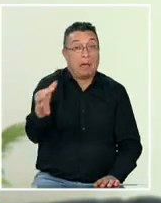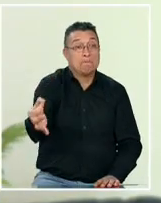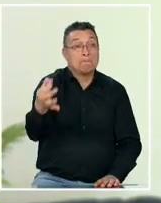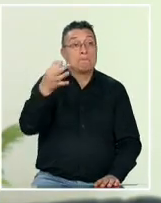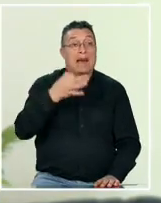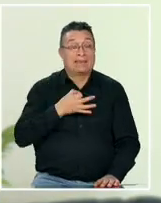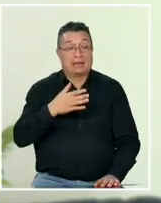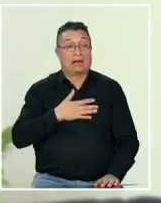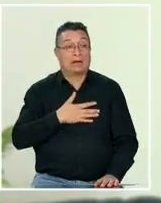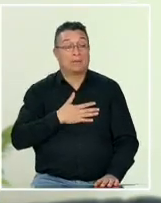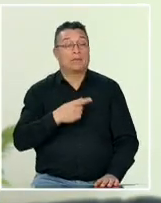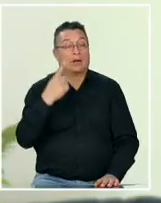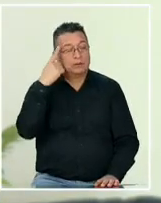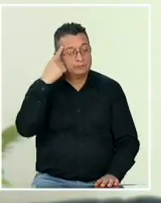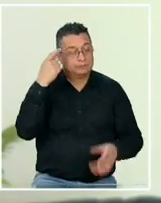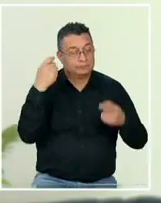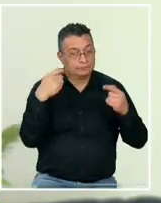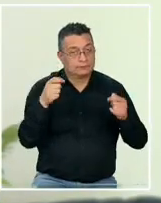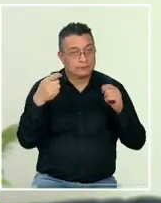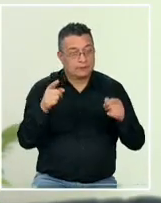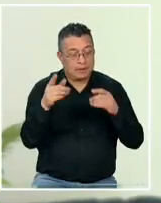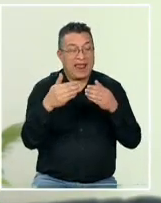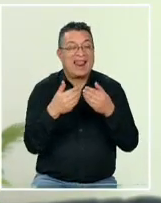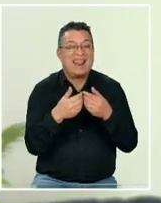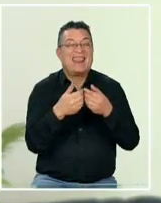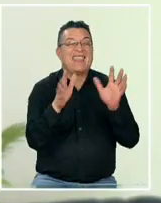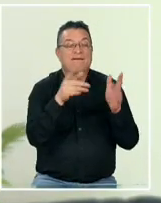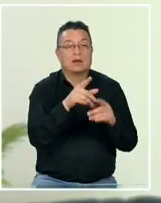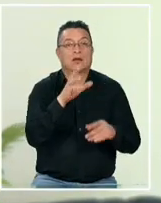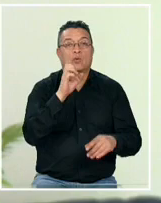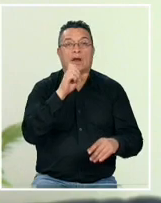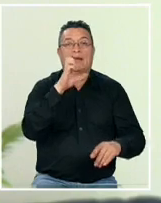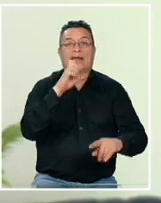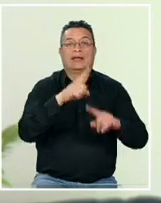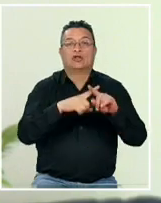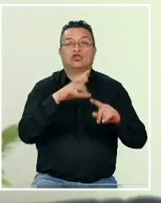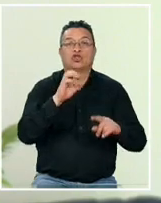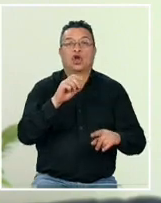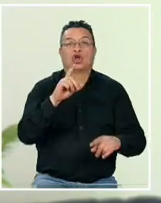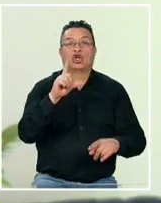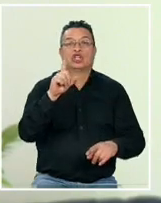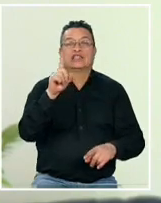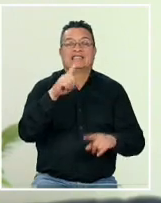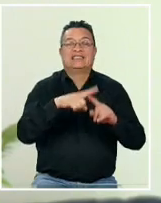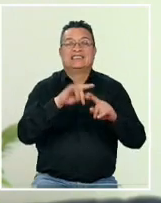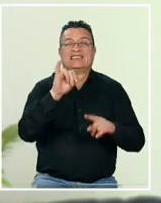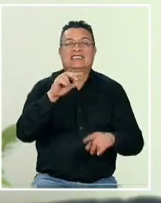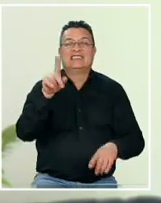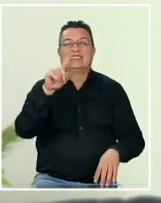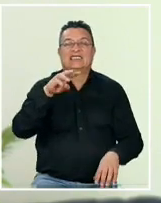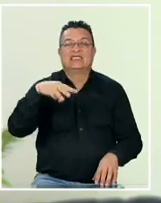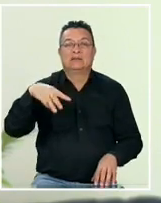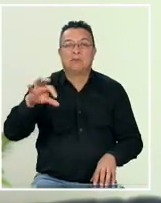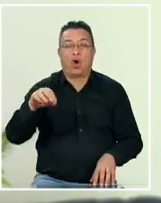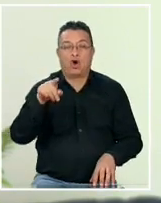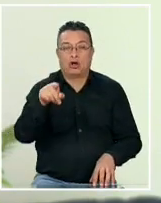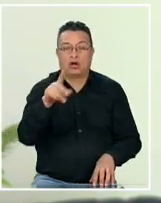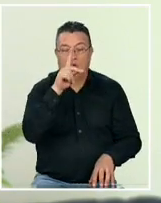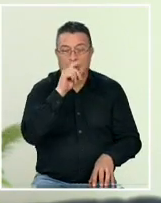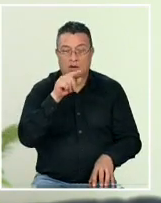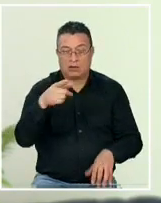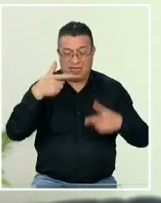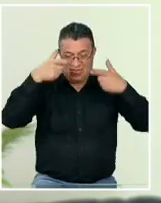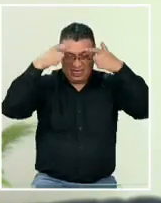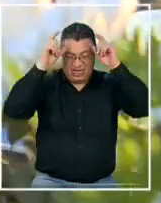que hubiera la posibilidad de hacerle liberación a mi hijo o en pocas palabras exorcizarlo